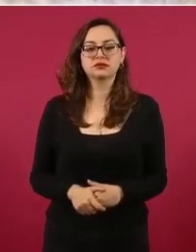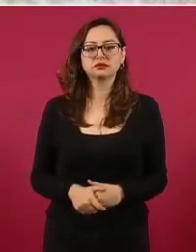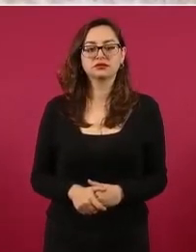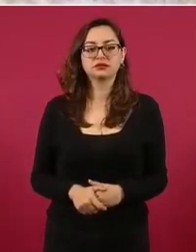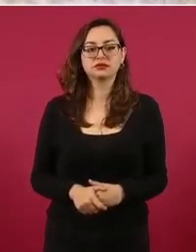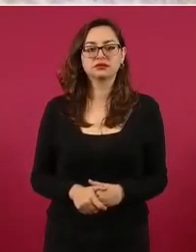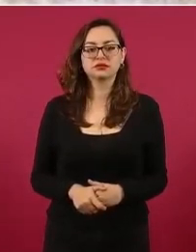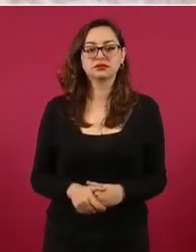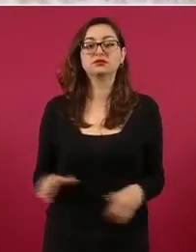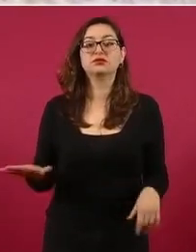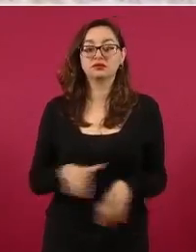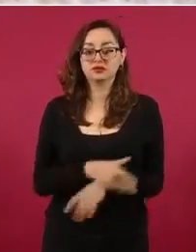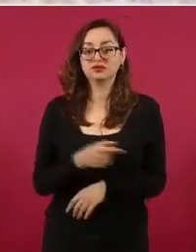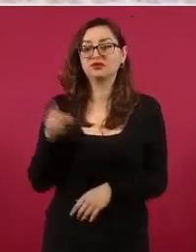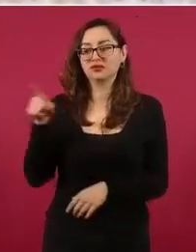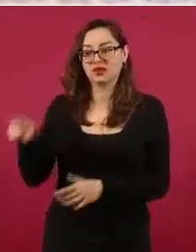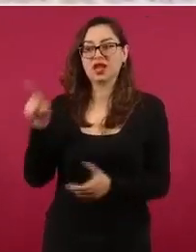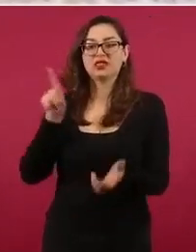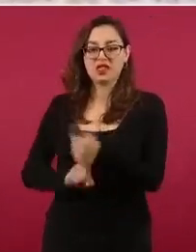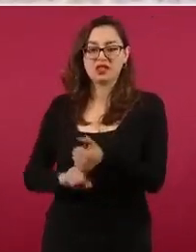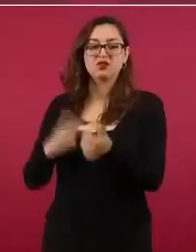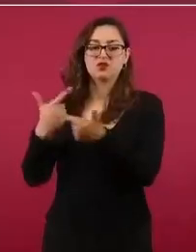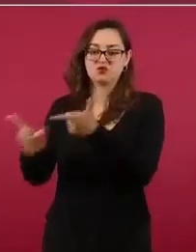miembro de ese grupo.